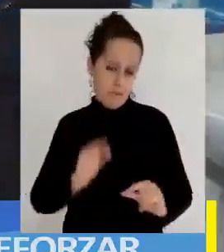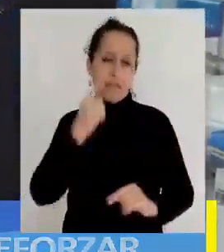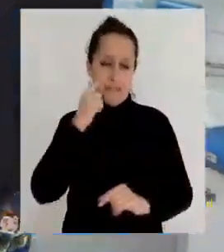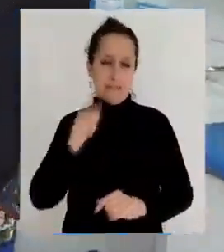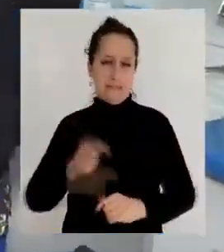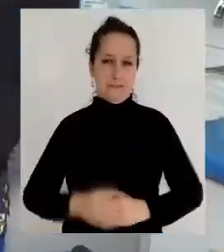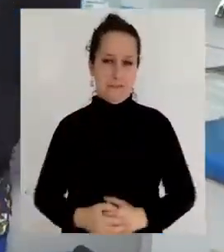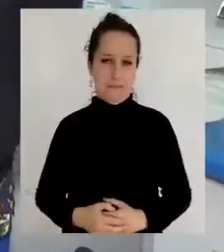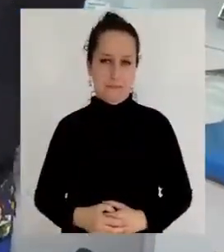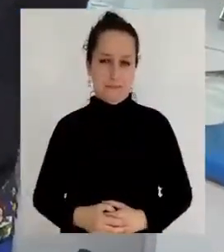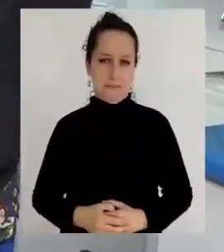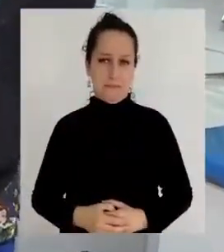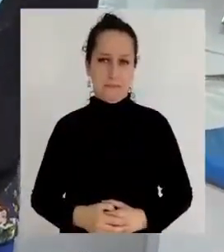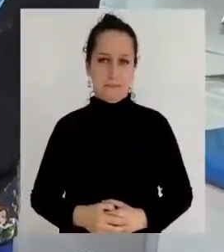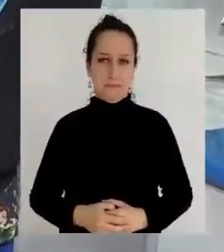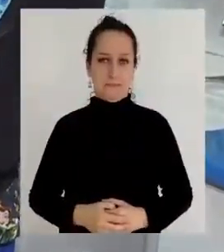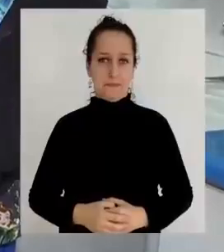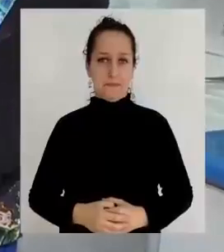estacionales.